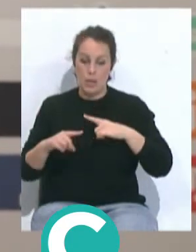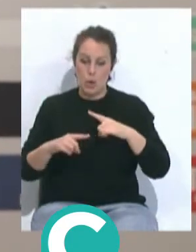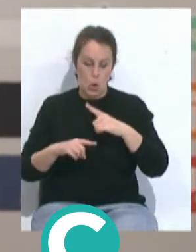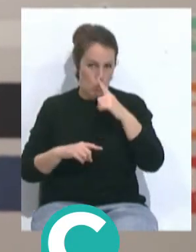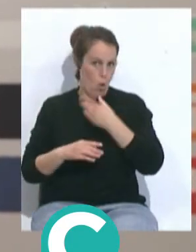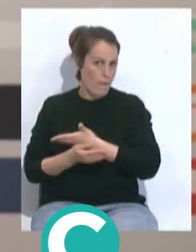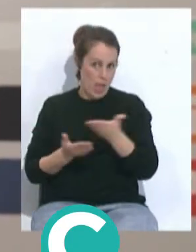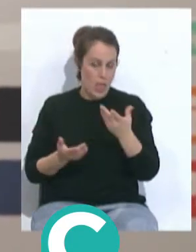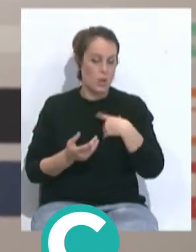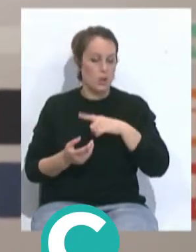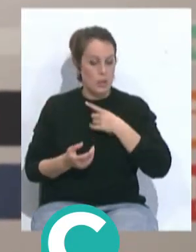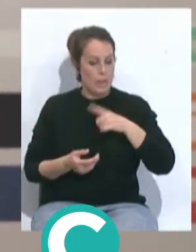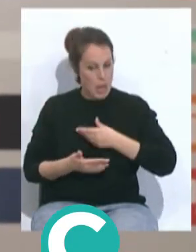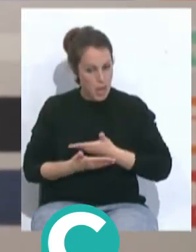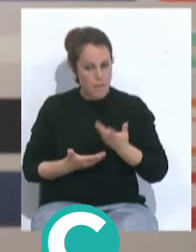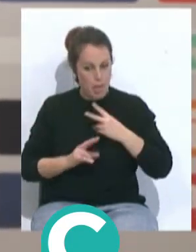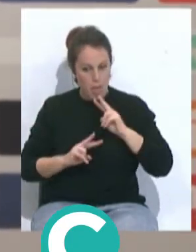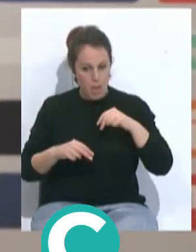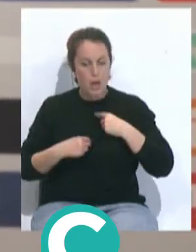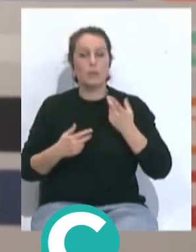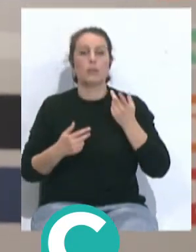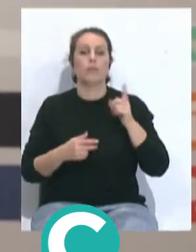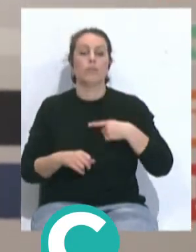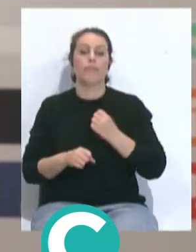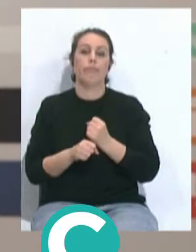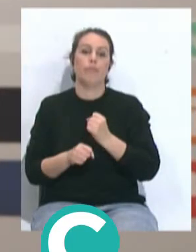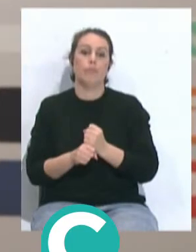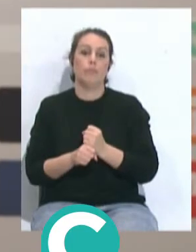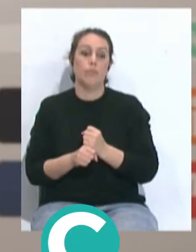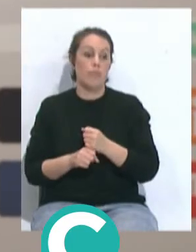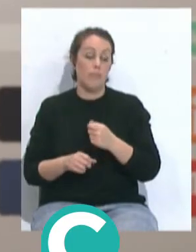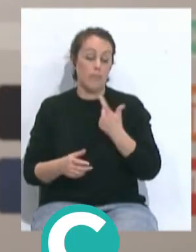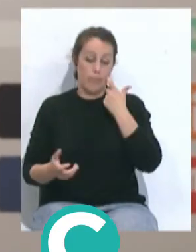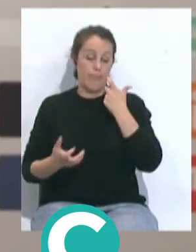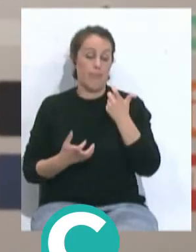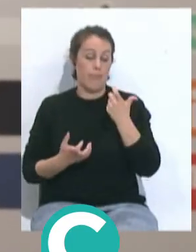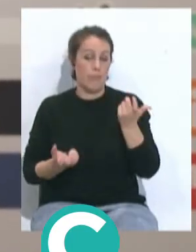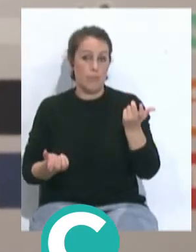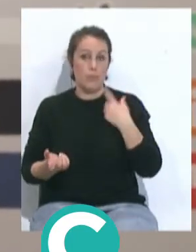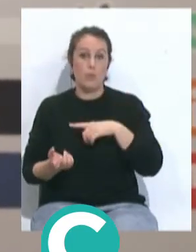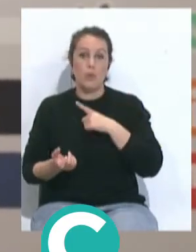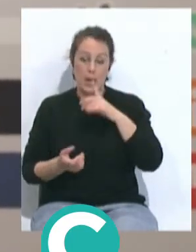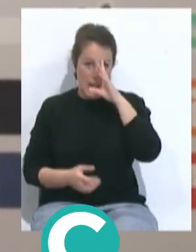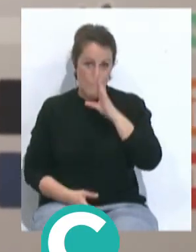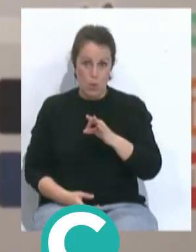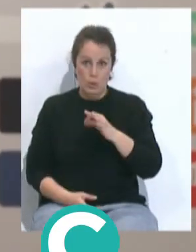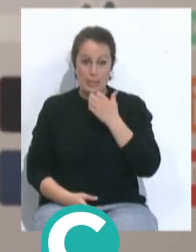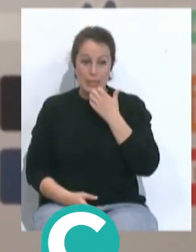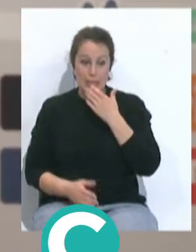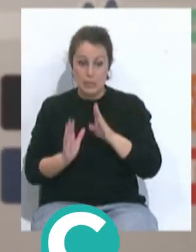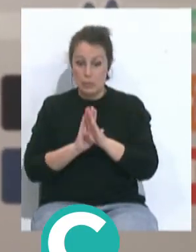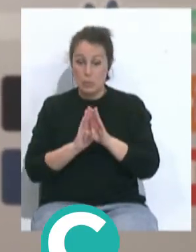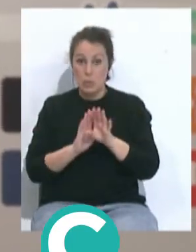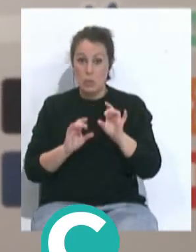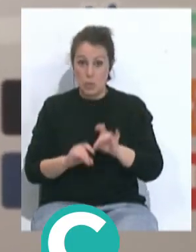creemos en lo que estamos haciendo nosotros también y al final, bueno, el trabajo se ve reflejado y nosotros creemos en que si seguimos esta